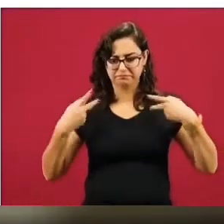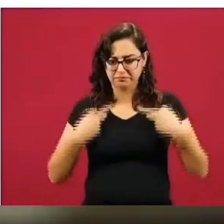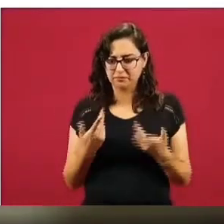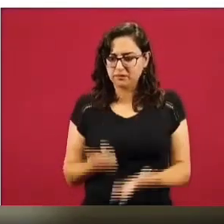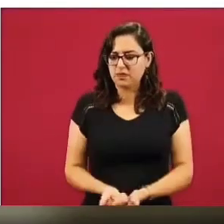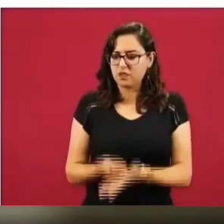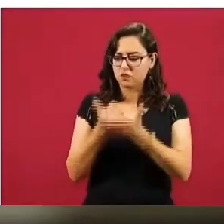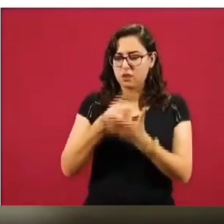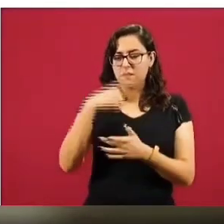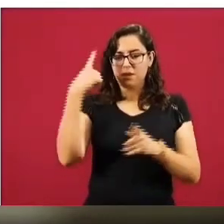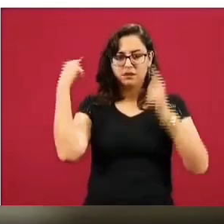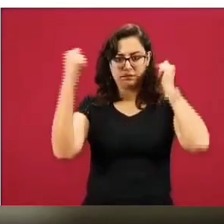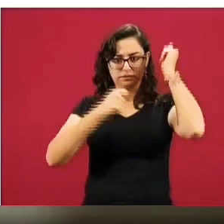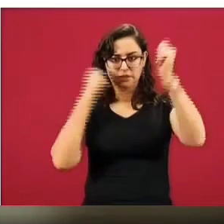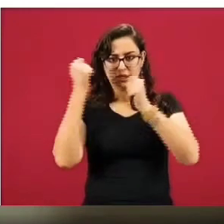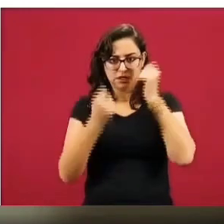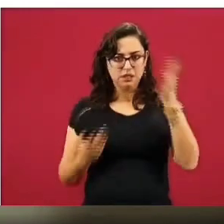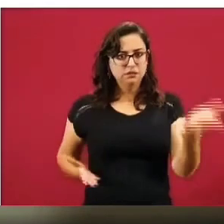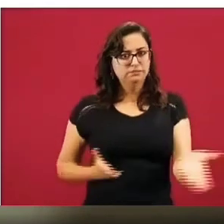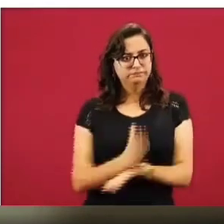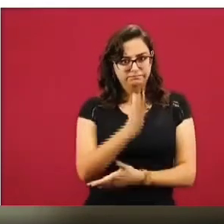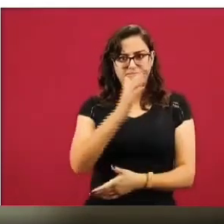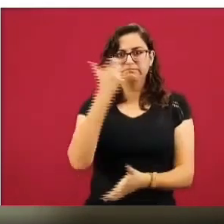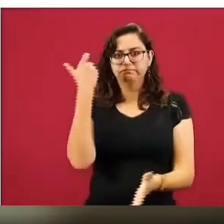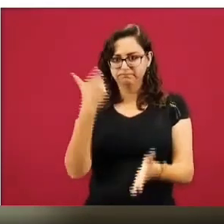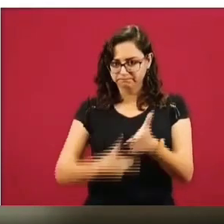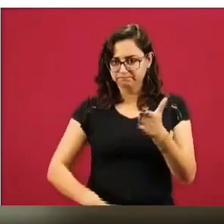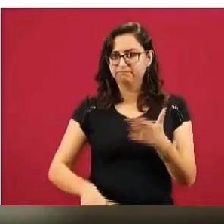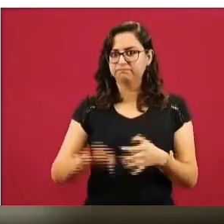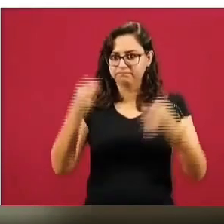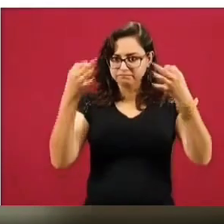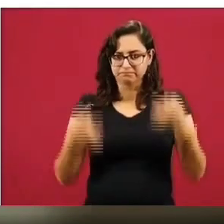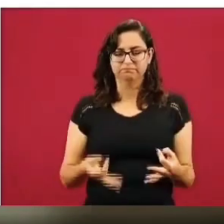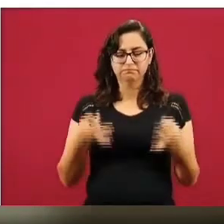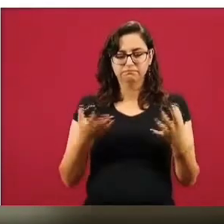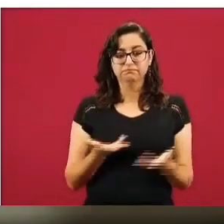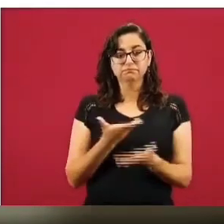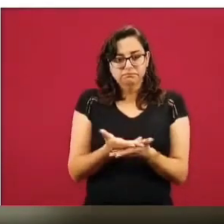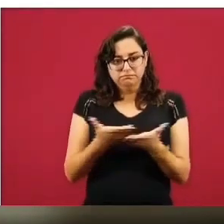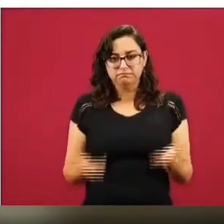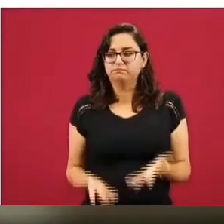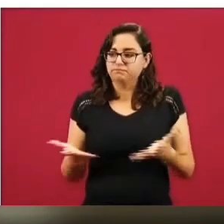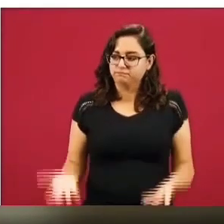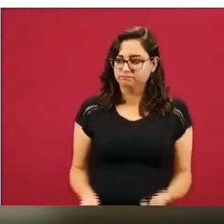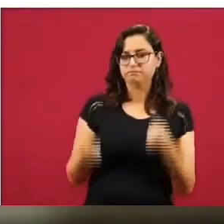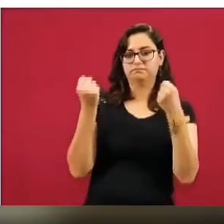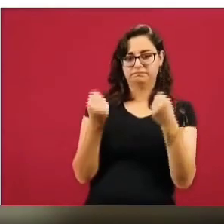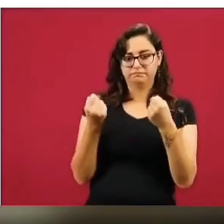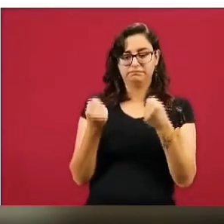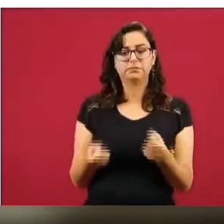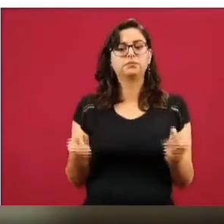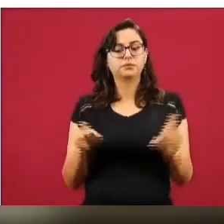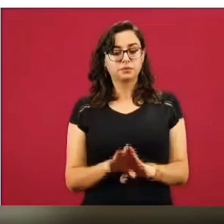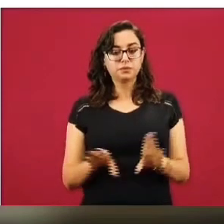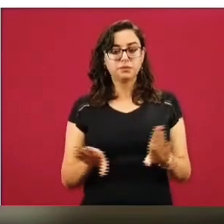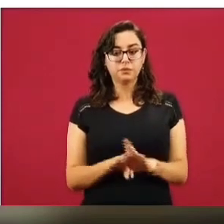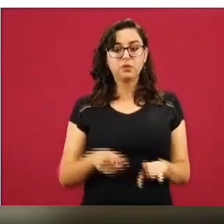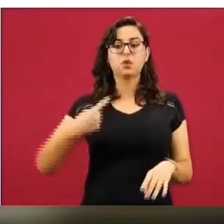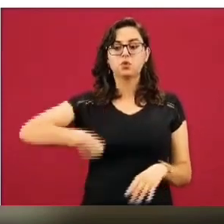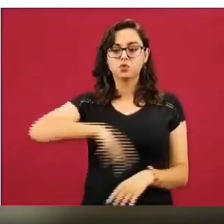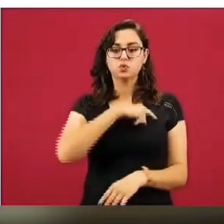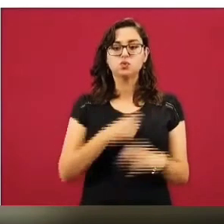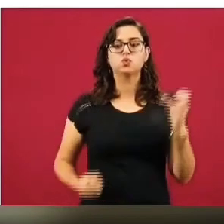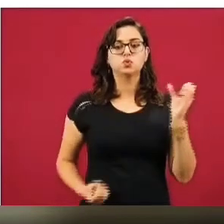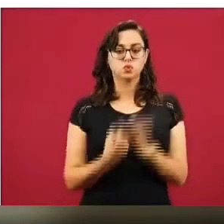social accesible, de calidad, a precios módicos. ¿Cómo hemos hecho esto desde que empezó esta administración? Pues hemos creado nuevos